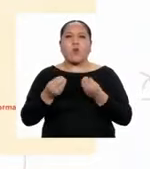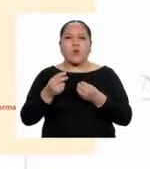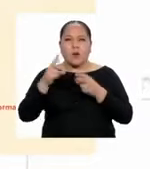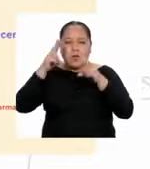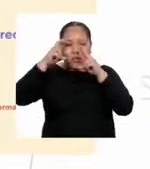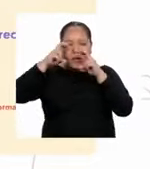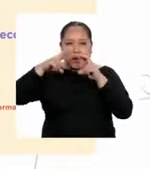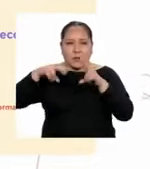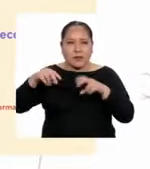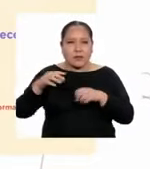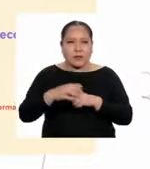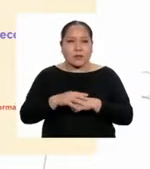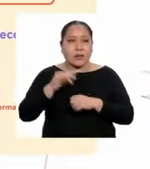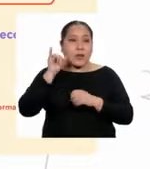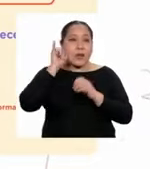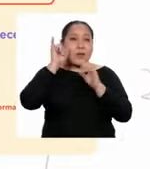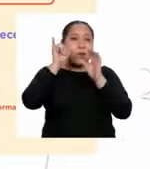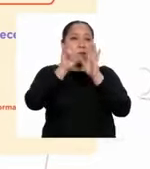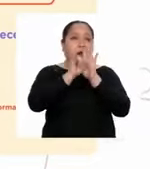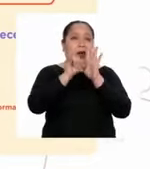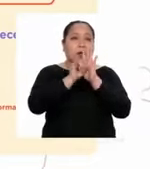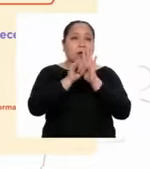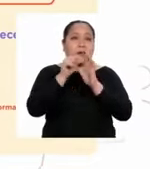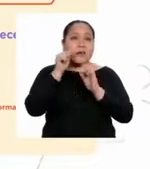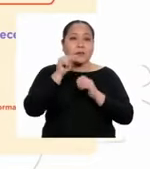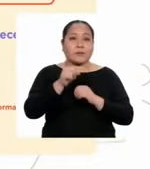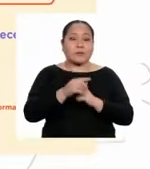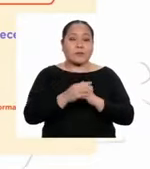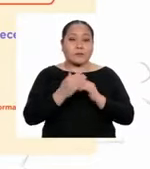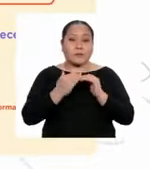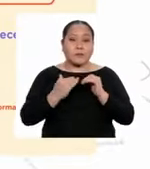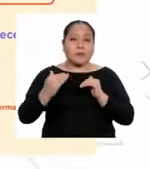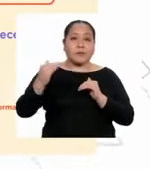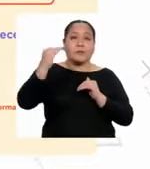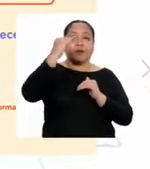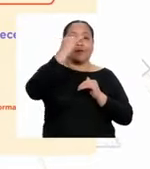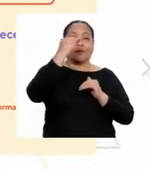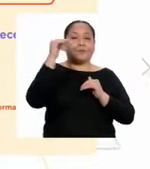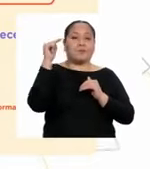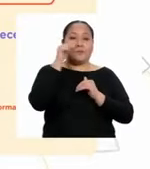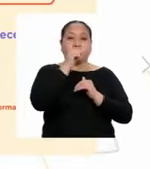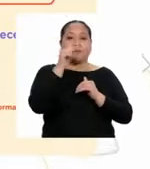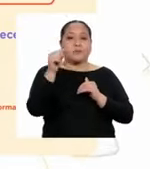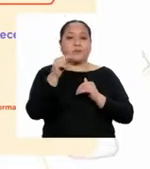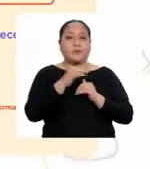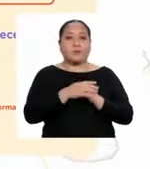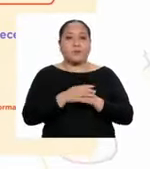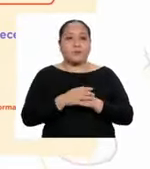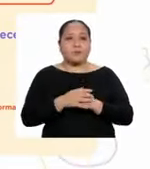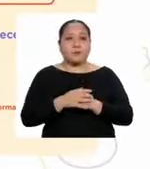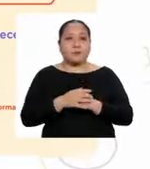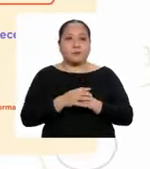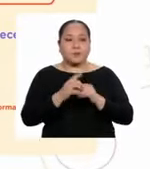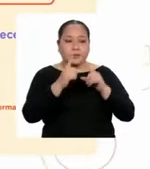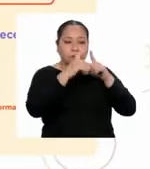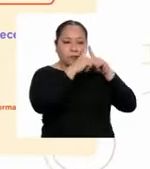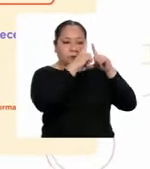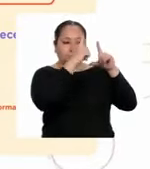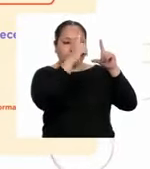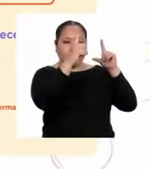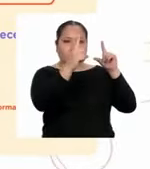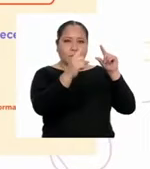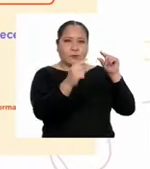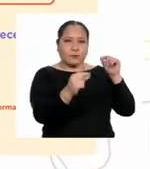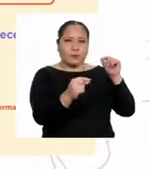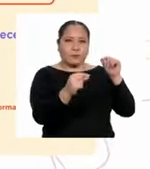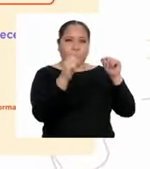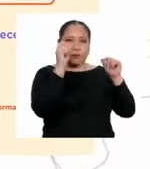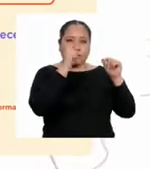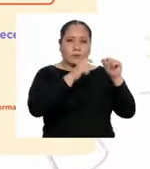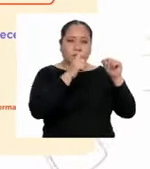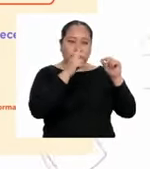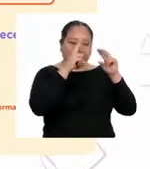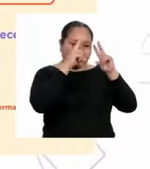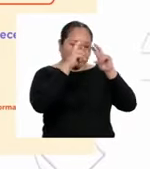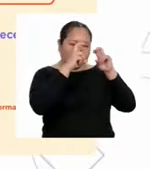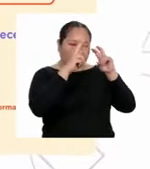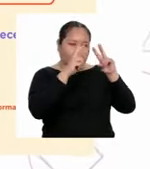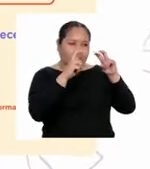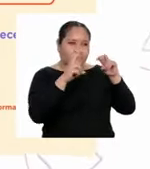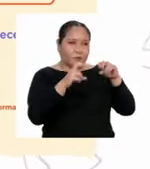En la imagen, en la parte superior, está el párrafo que es necesario analizar.